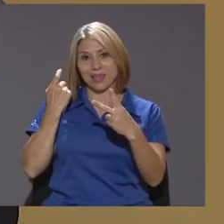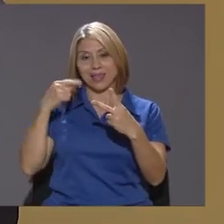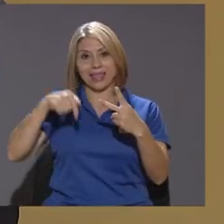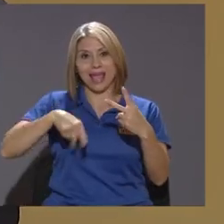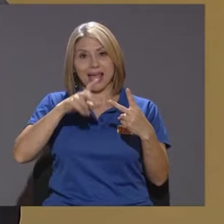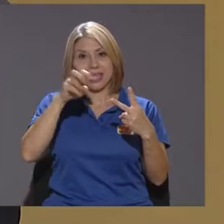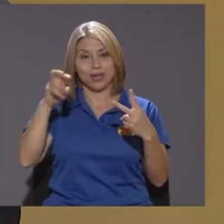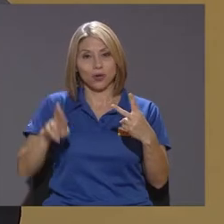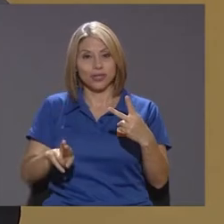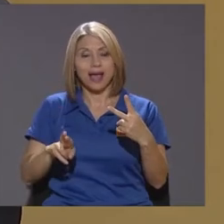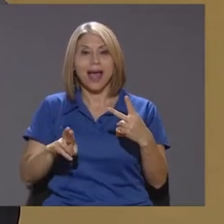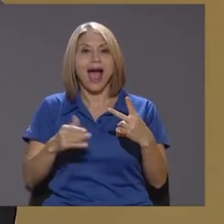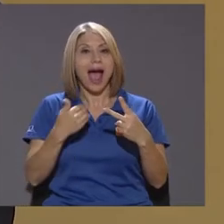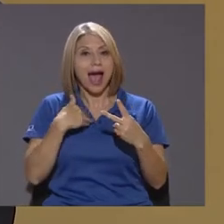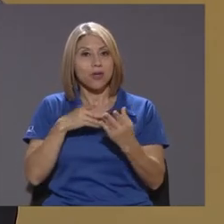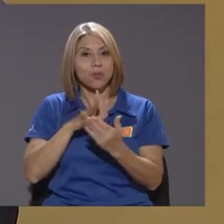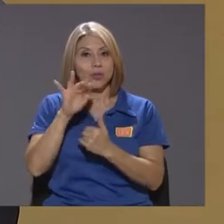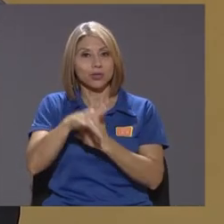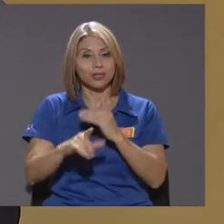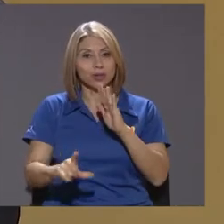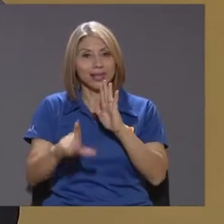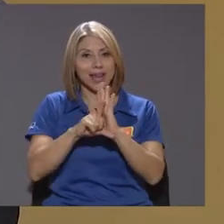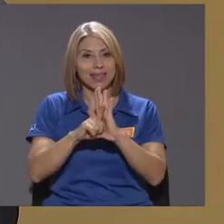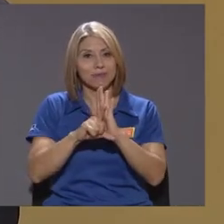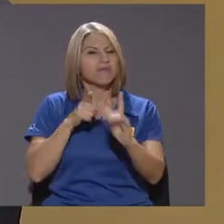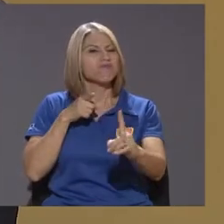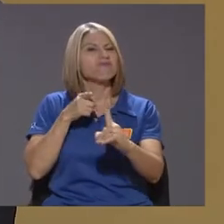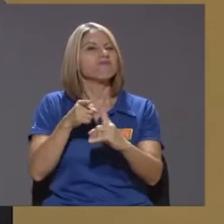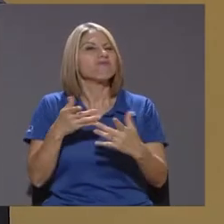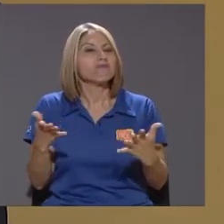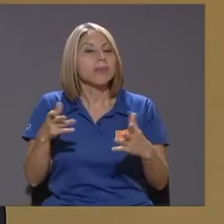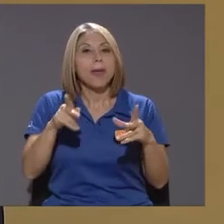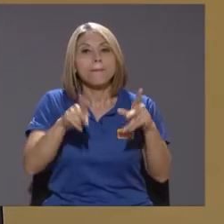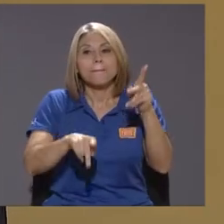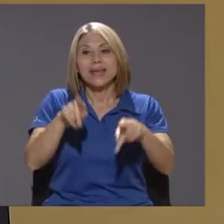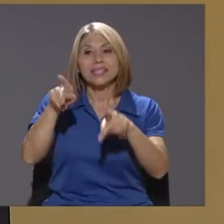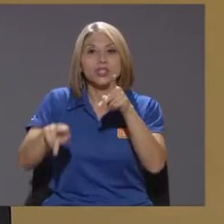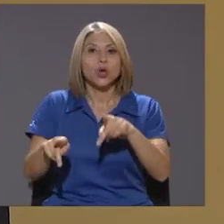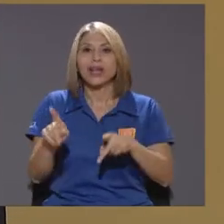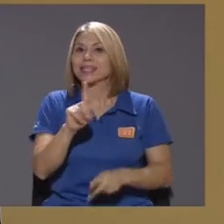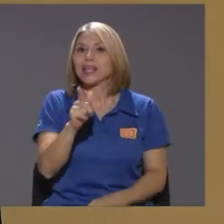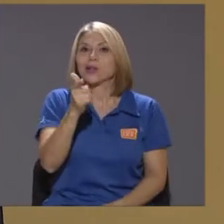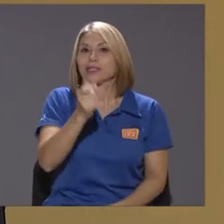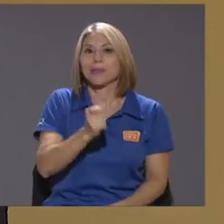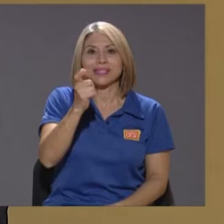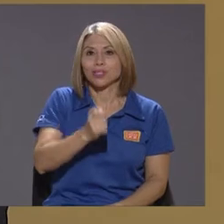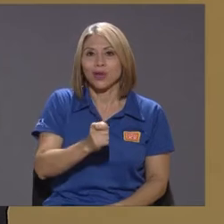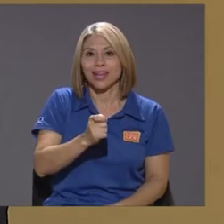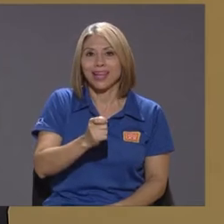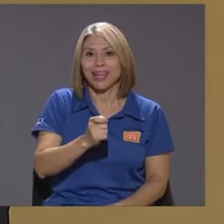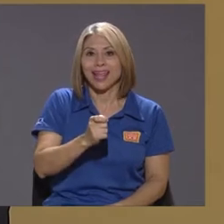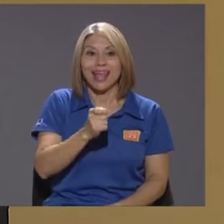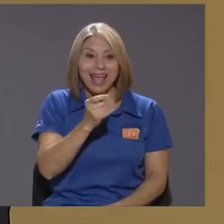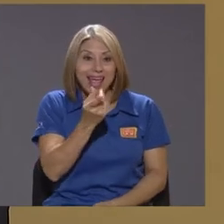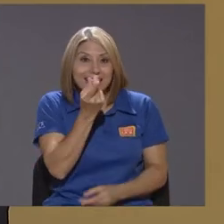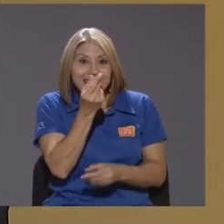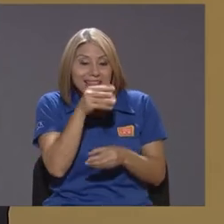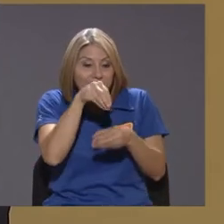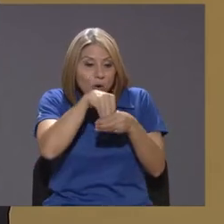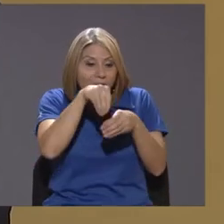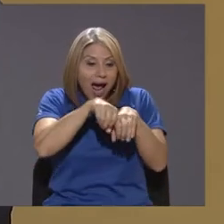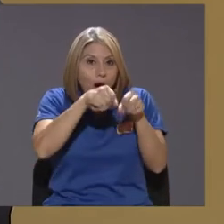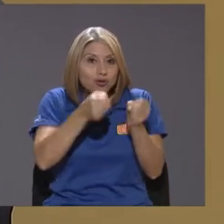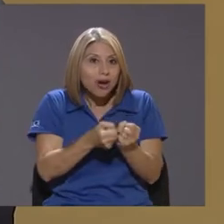ha habido un proyecto de ley que lo que busca es que las personas en lugar de pensionarse puedan llevarse ese dinero ahorrado en la cuenta individual